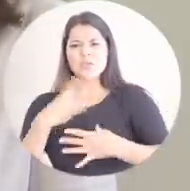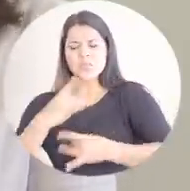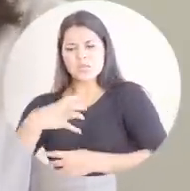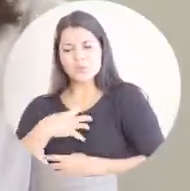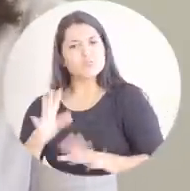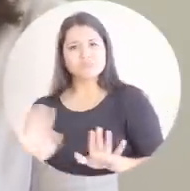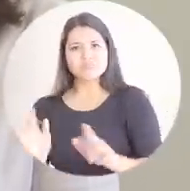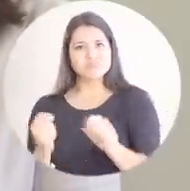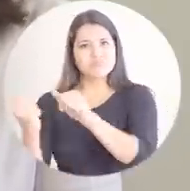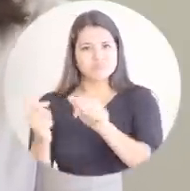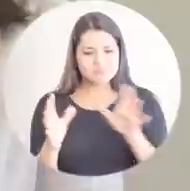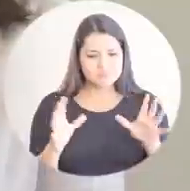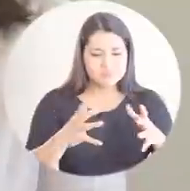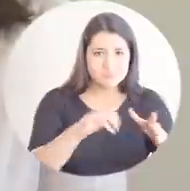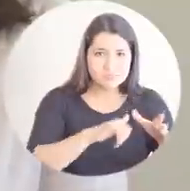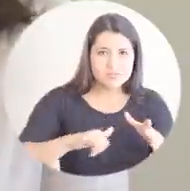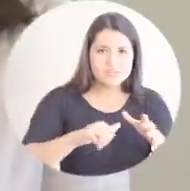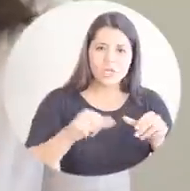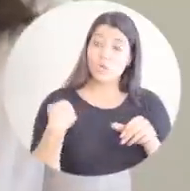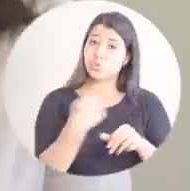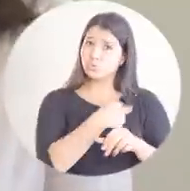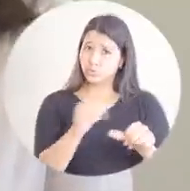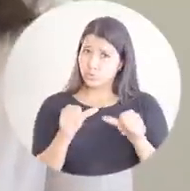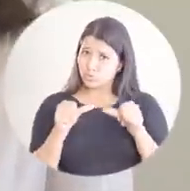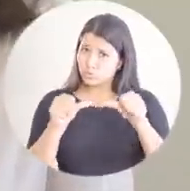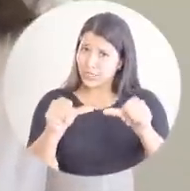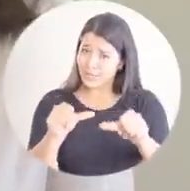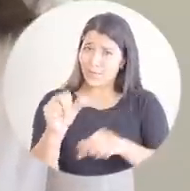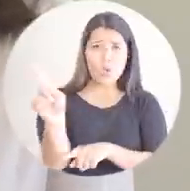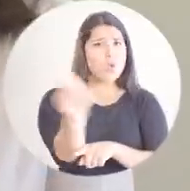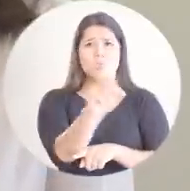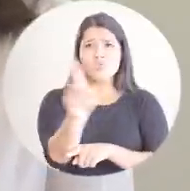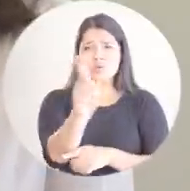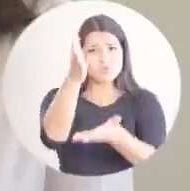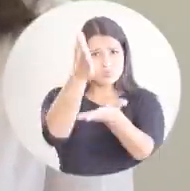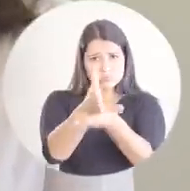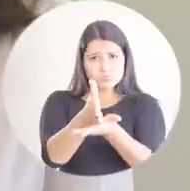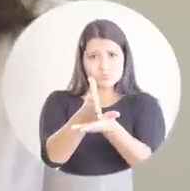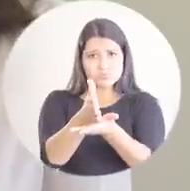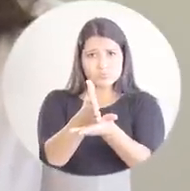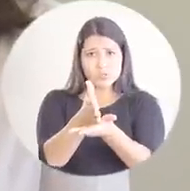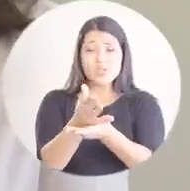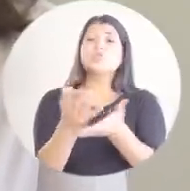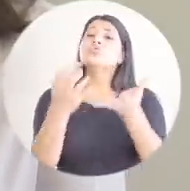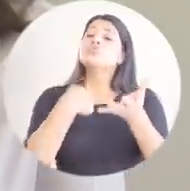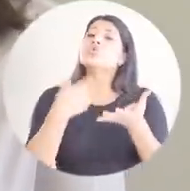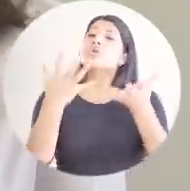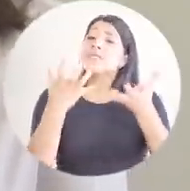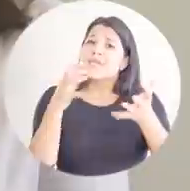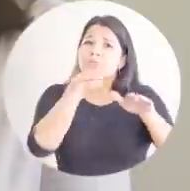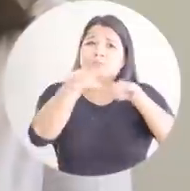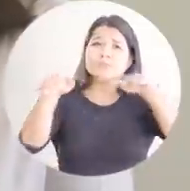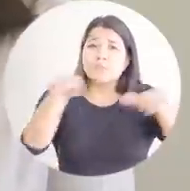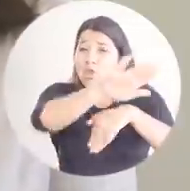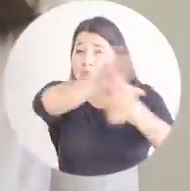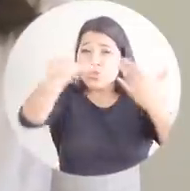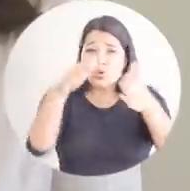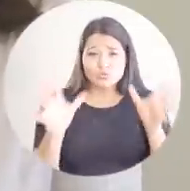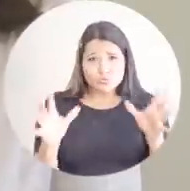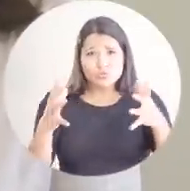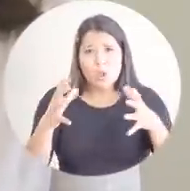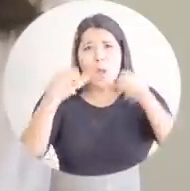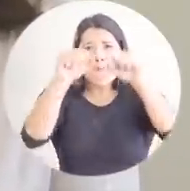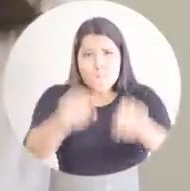interés particular. Seguimos adelante. No vamos a desfallecer. Les invito a que juntas y juntos,